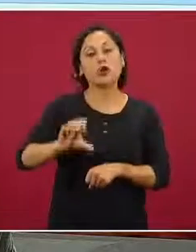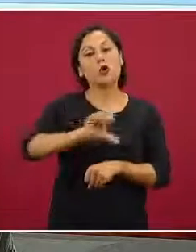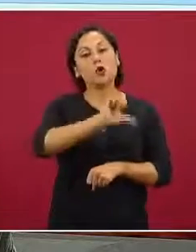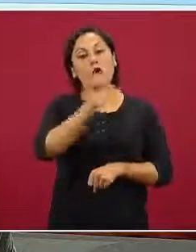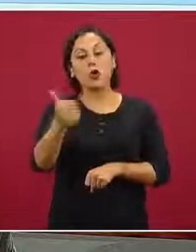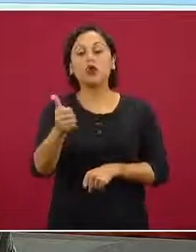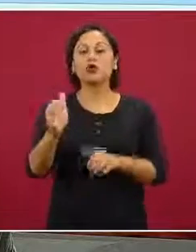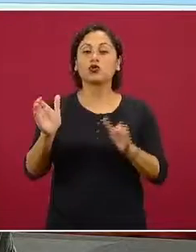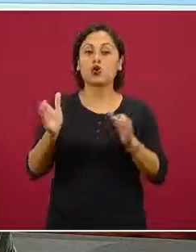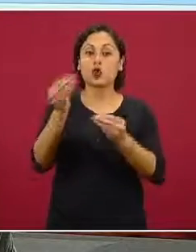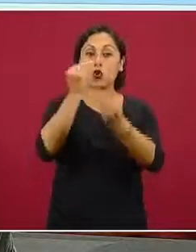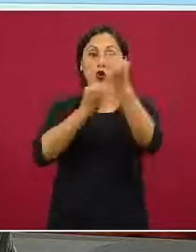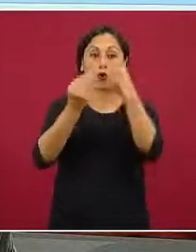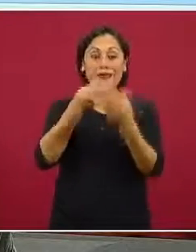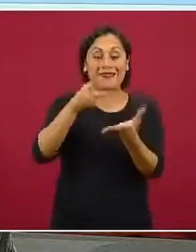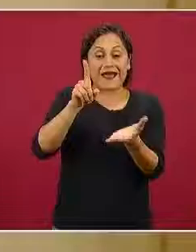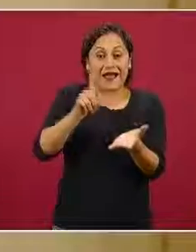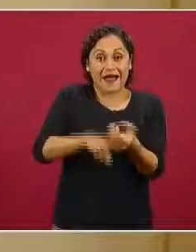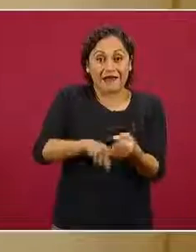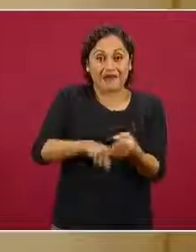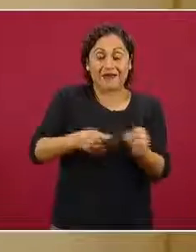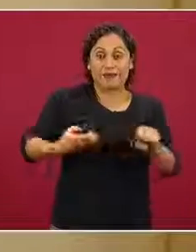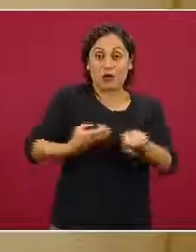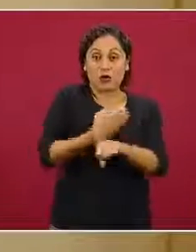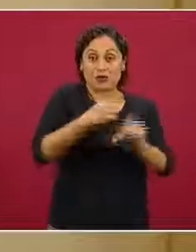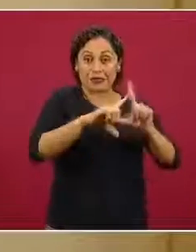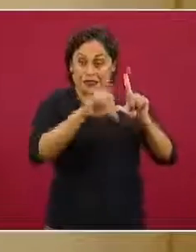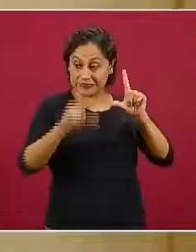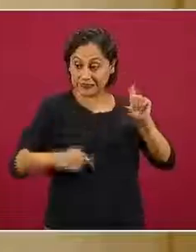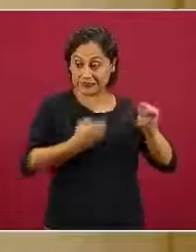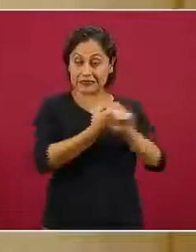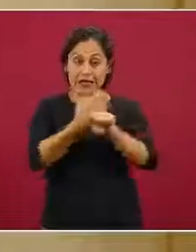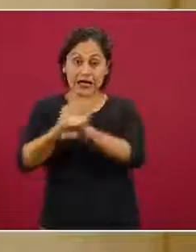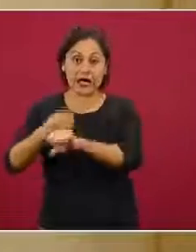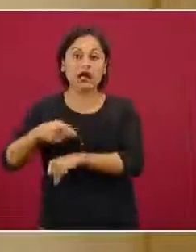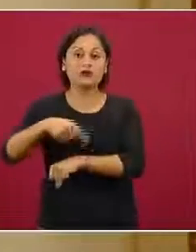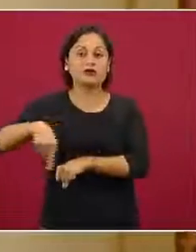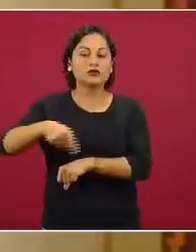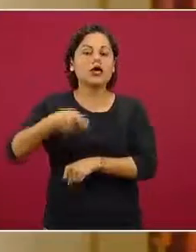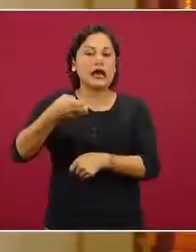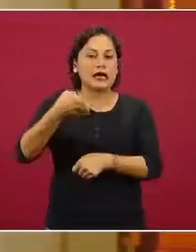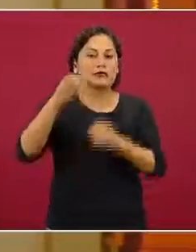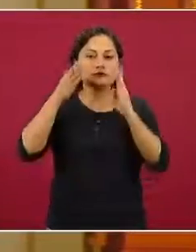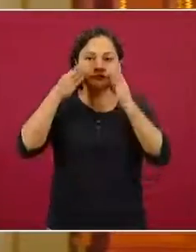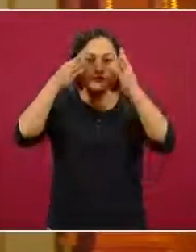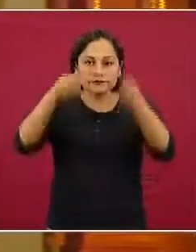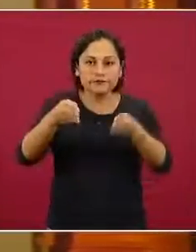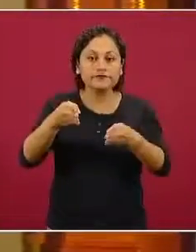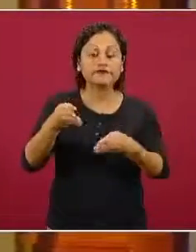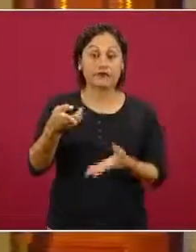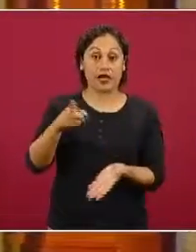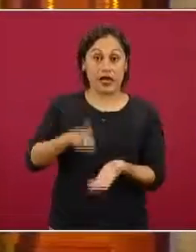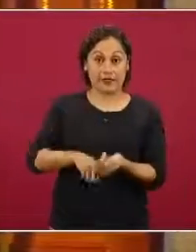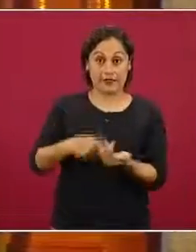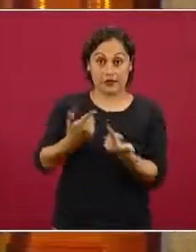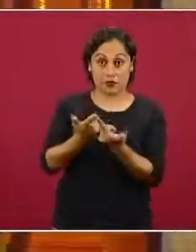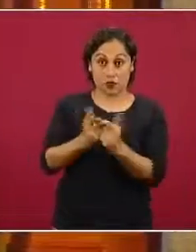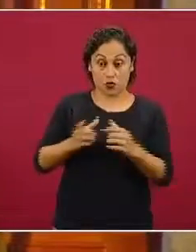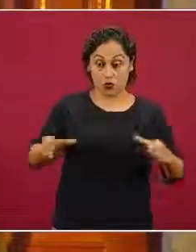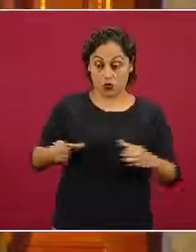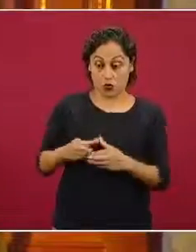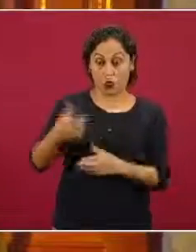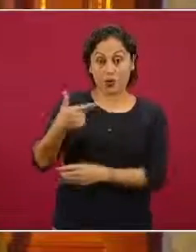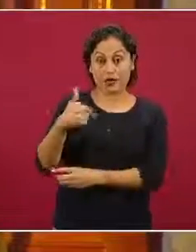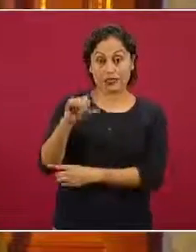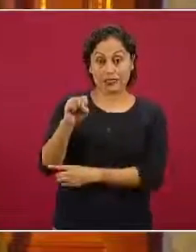regionales. Pero uno de los puntos en donde empezamos a trabajar con un grupo de trabajo dentro de Gizamac fue el poder